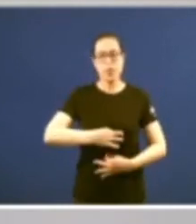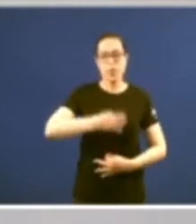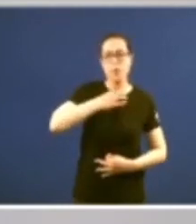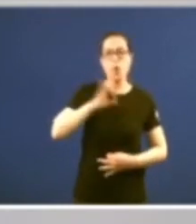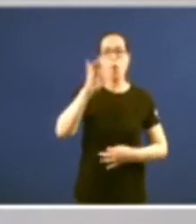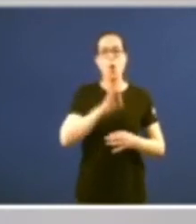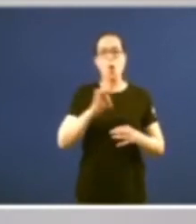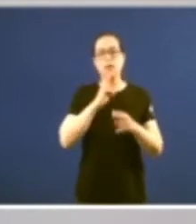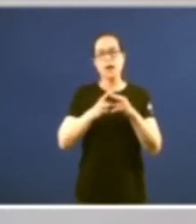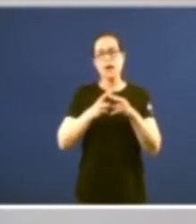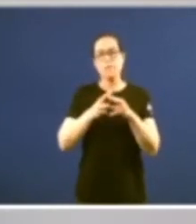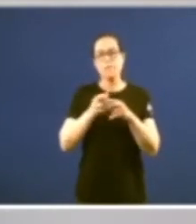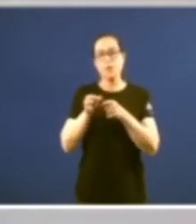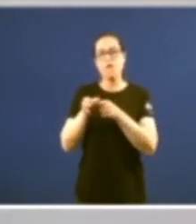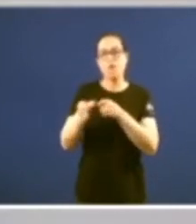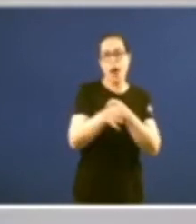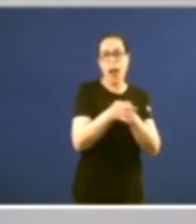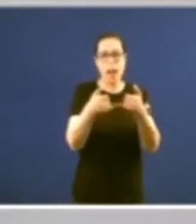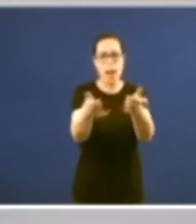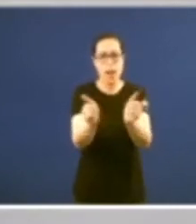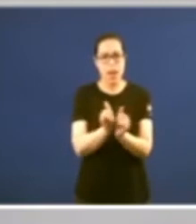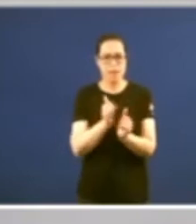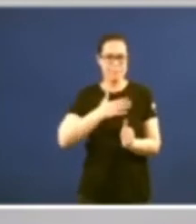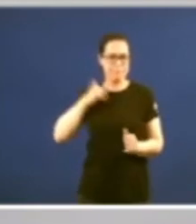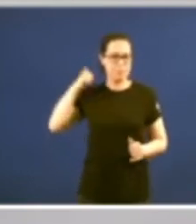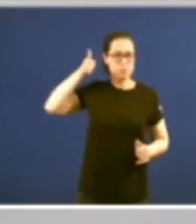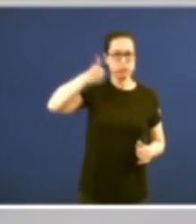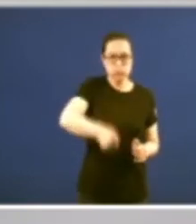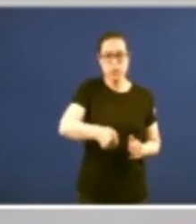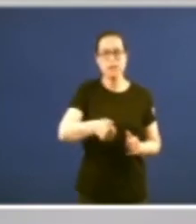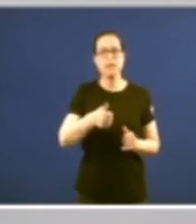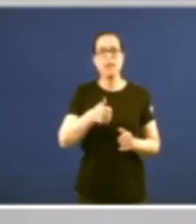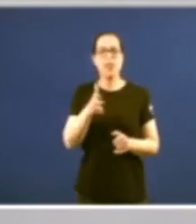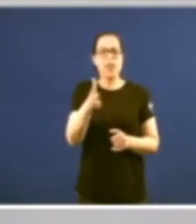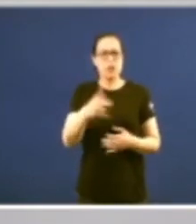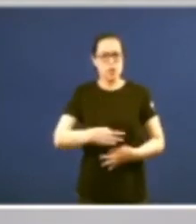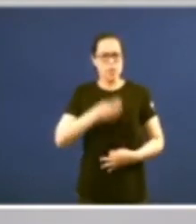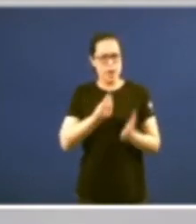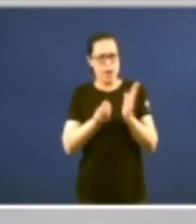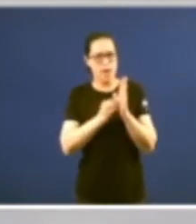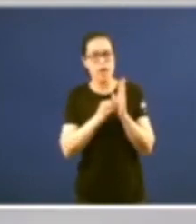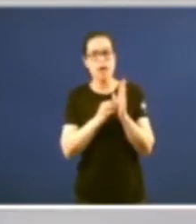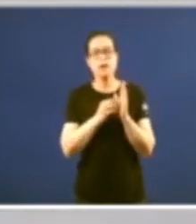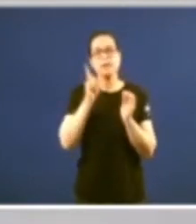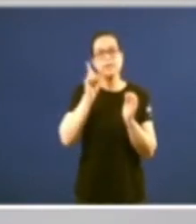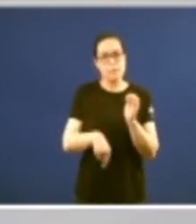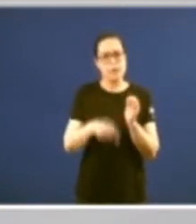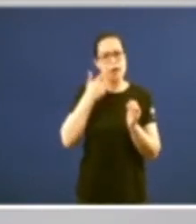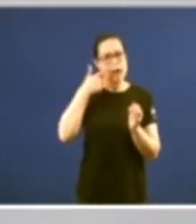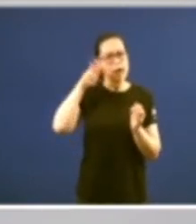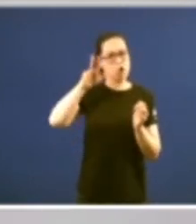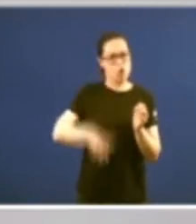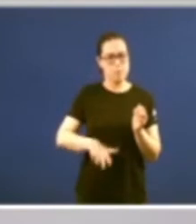de la comunidad autónoma algo que ya viene de la compilación gallega en derecho civil y algo que propicia el reconocimiento del